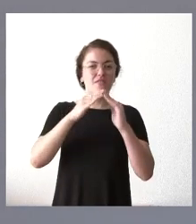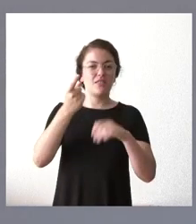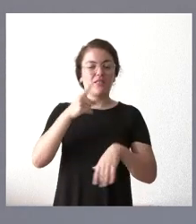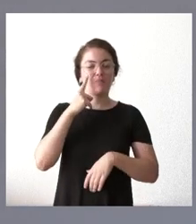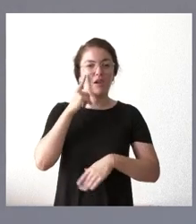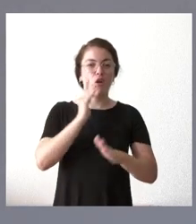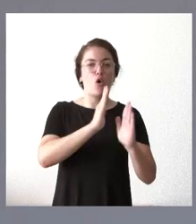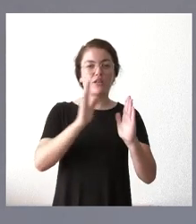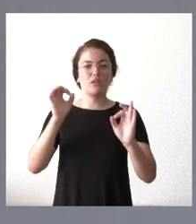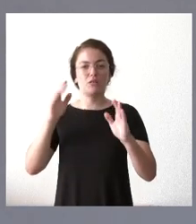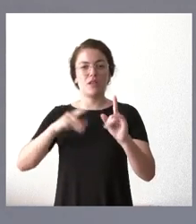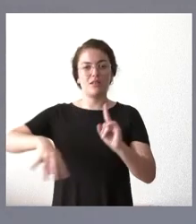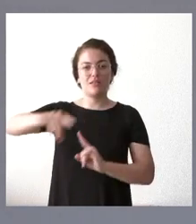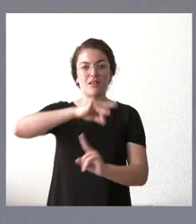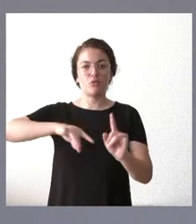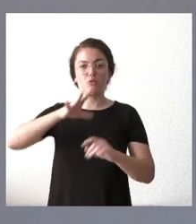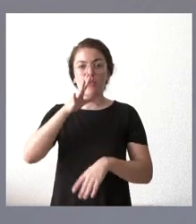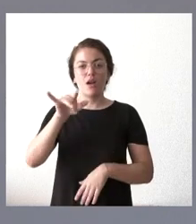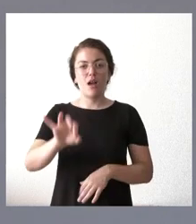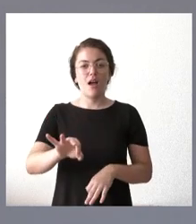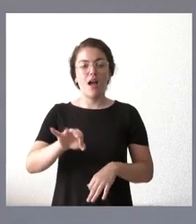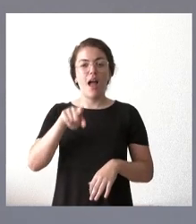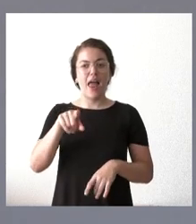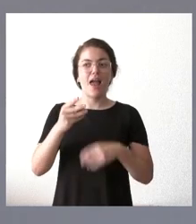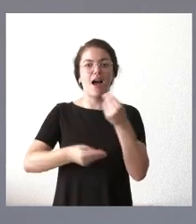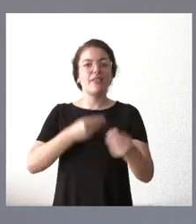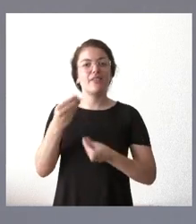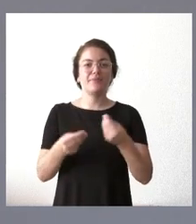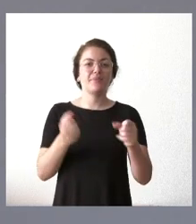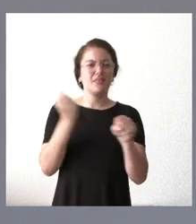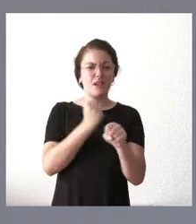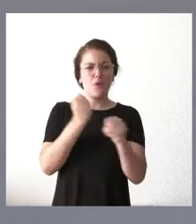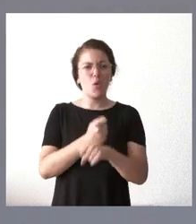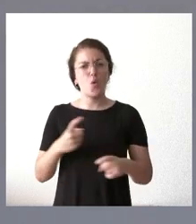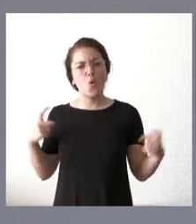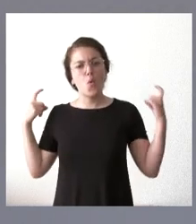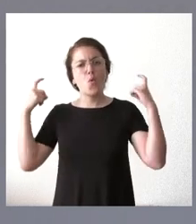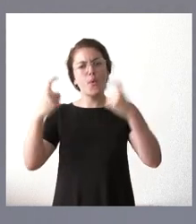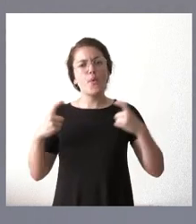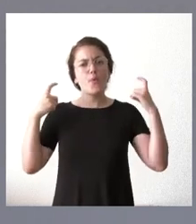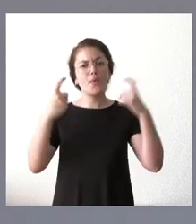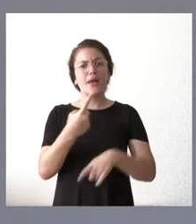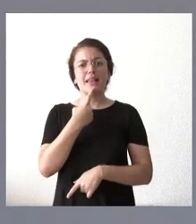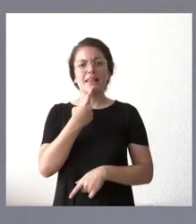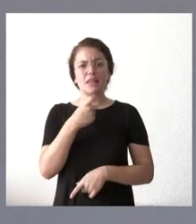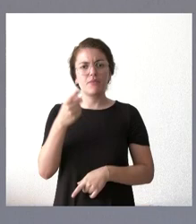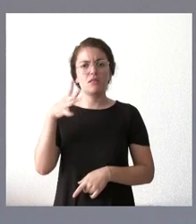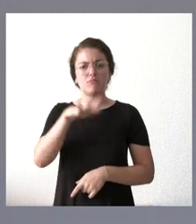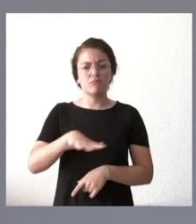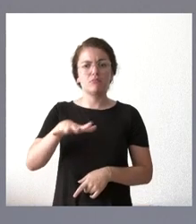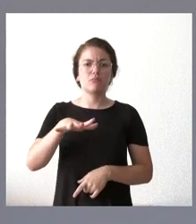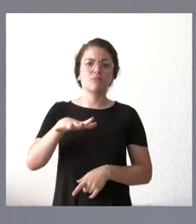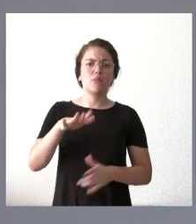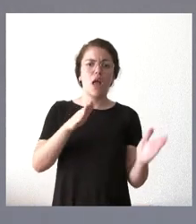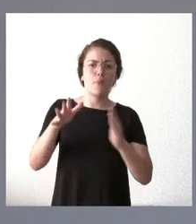realizado él, su equipo y el operativo una tarea intensa y muy difícil durante este periodo, pero que también